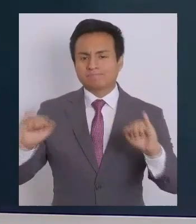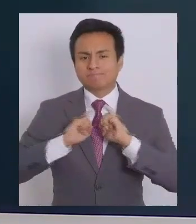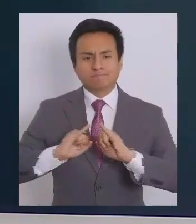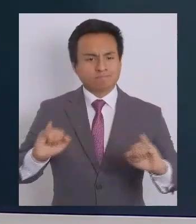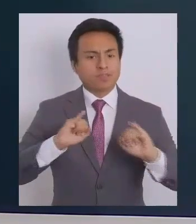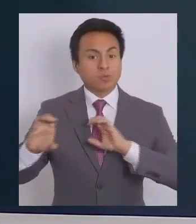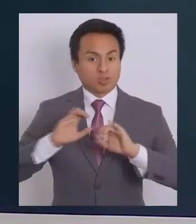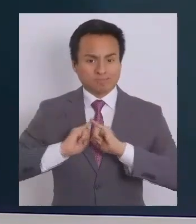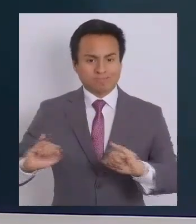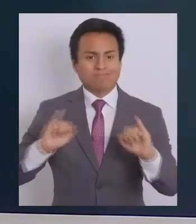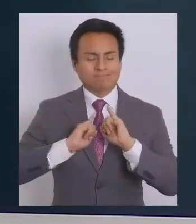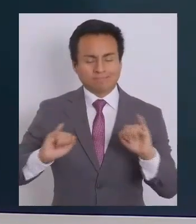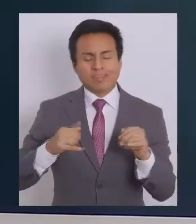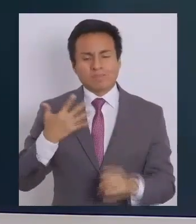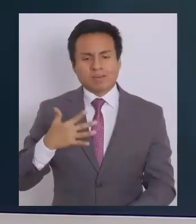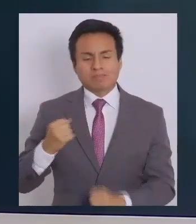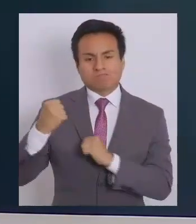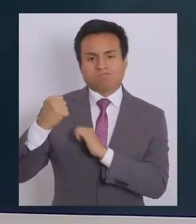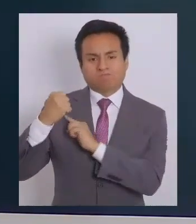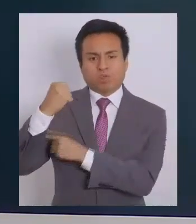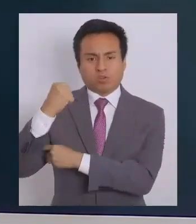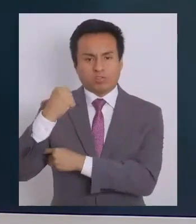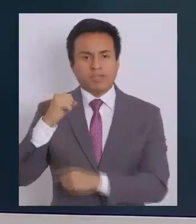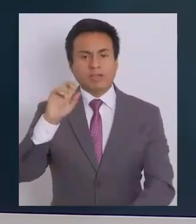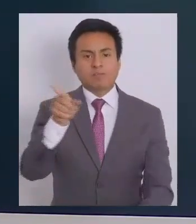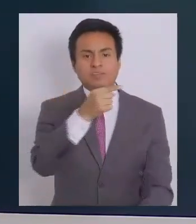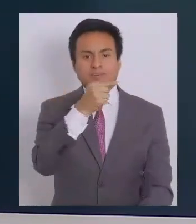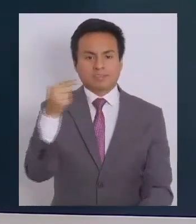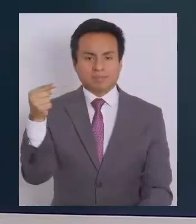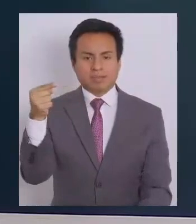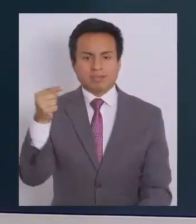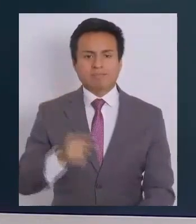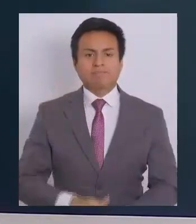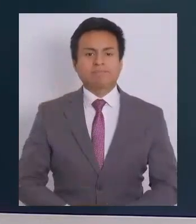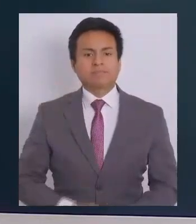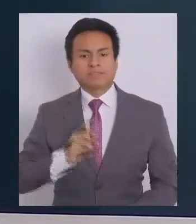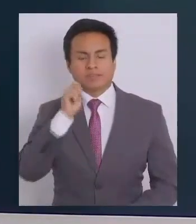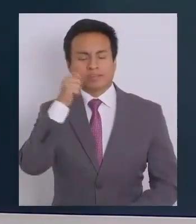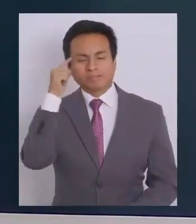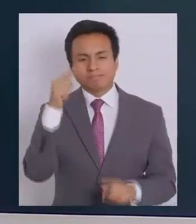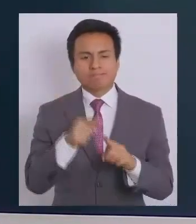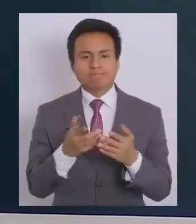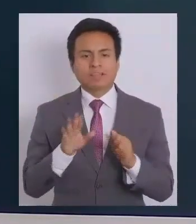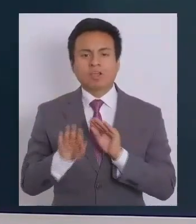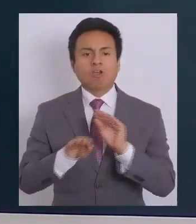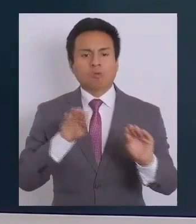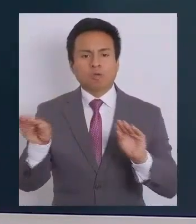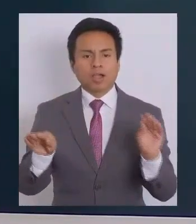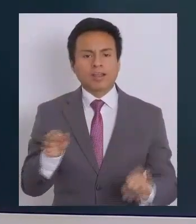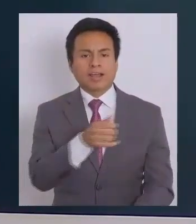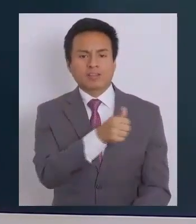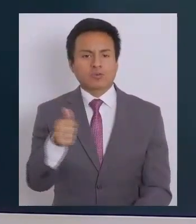que será mucho más poderosa a partir de la próxima semana, es con la finalidad de convocar a